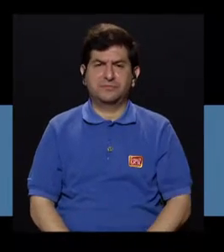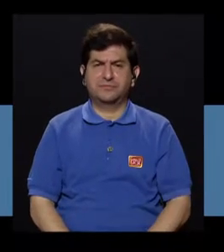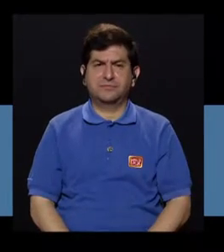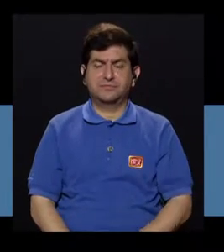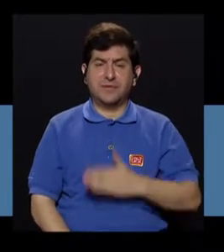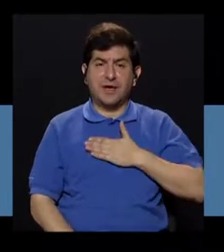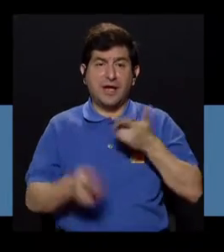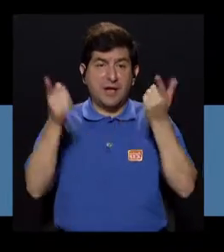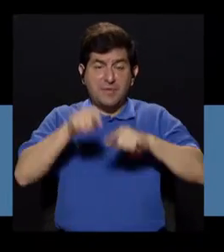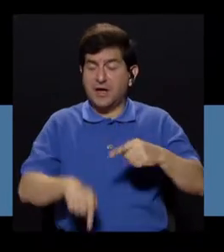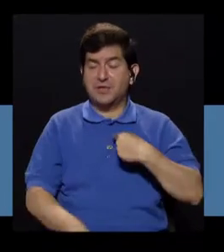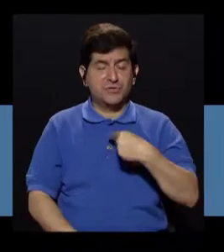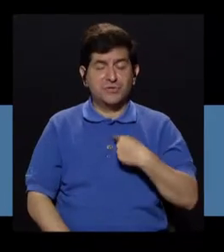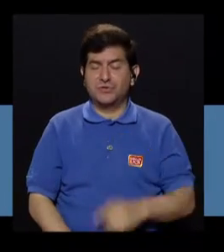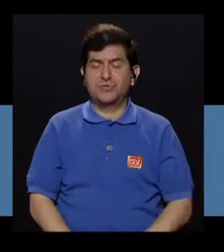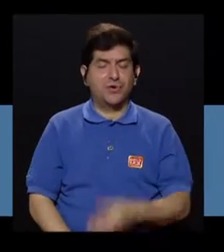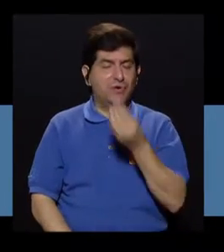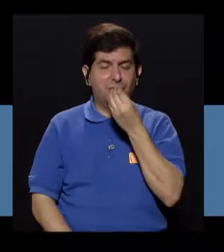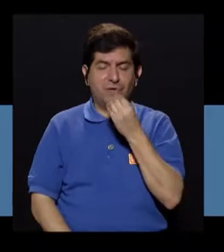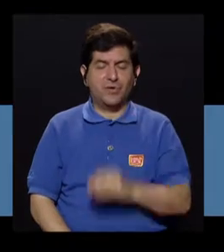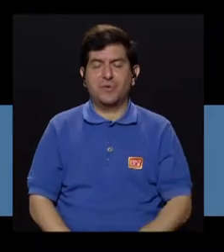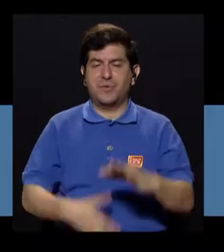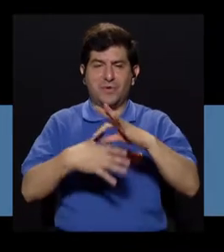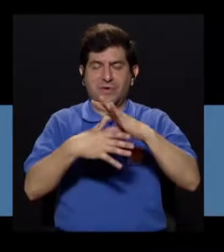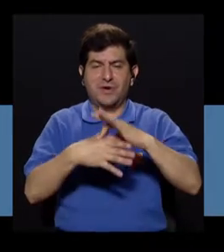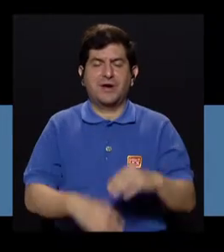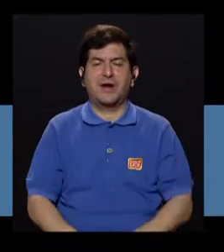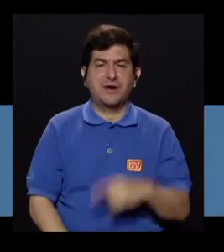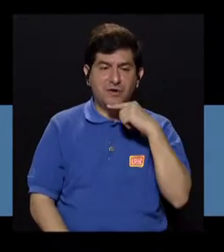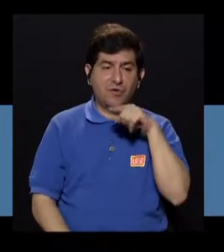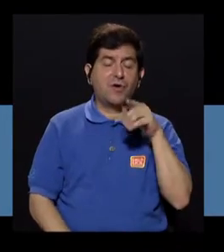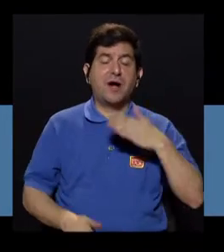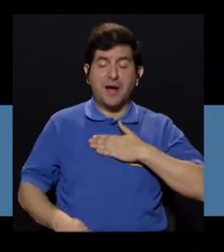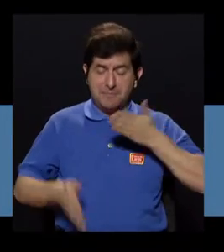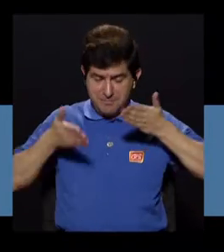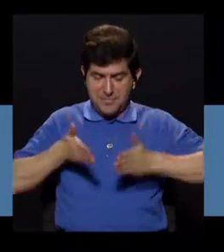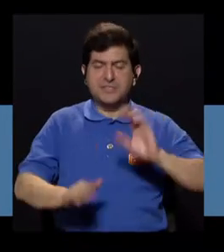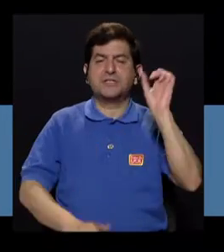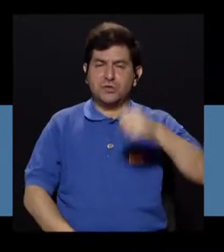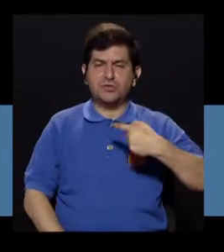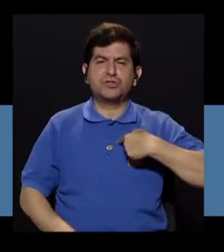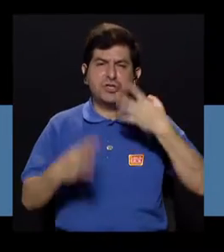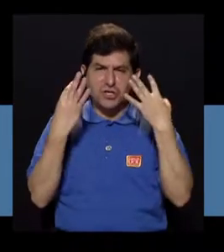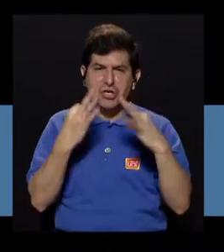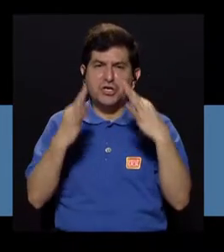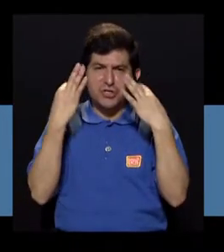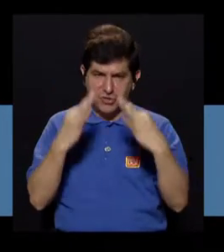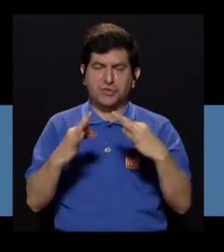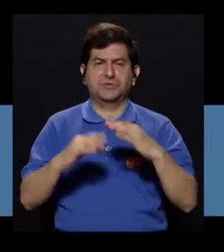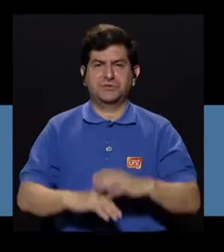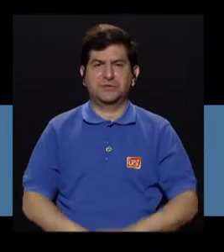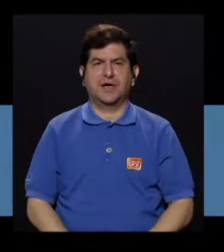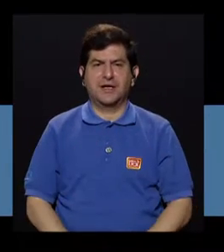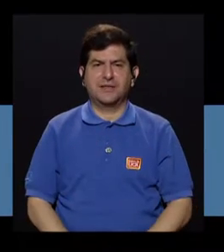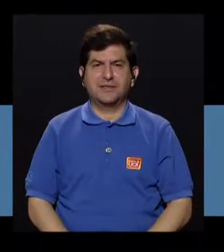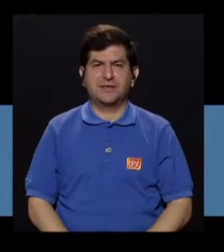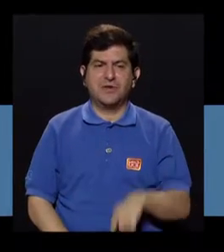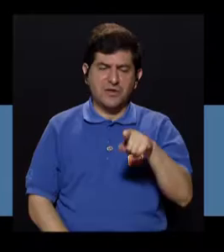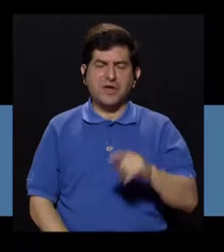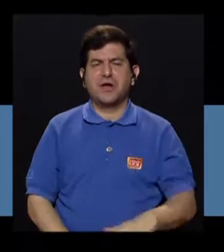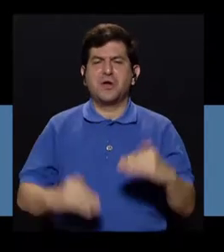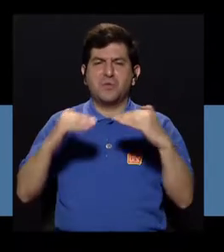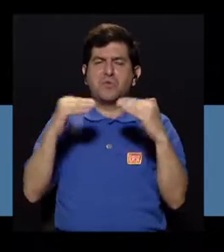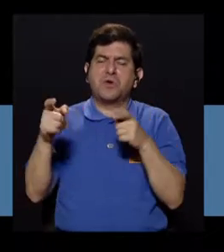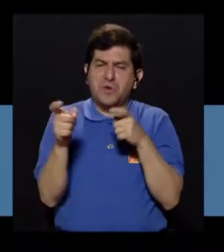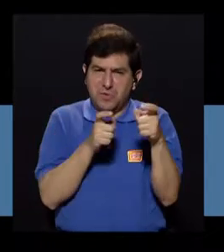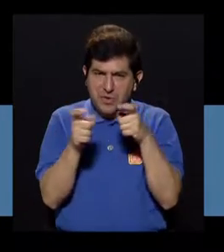porque en mi caso no consumo. Y tengo hijos, ellos sí consumen y yo trato de llevarlas a